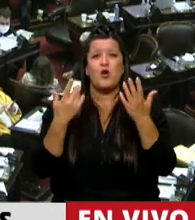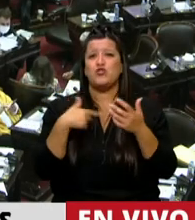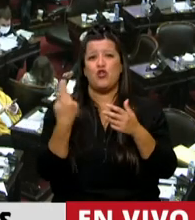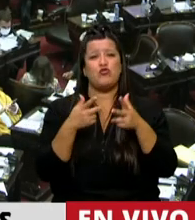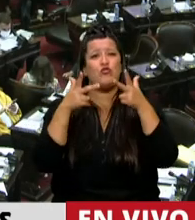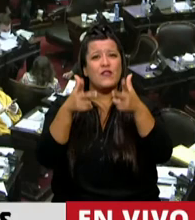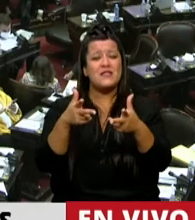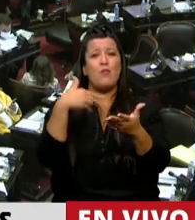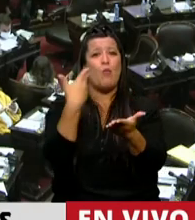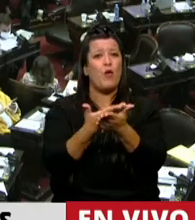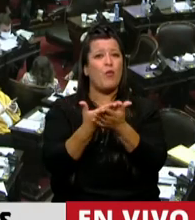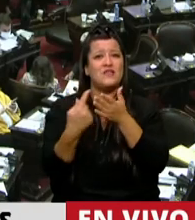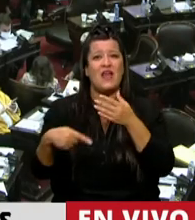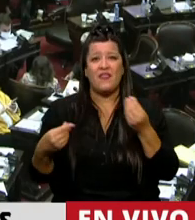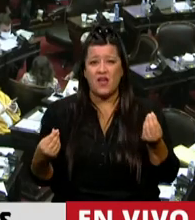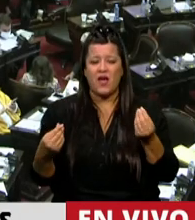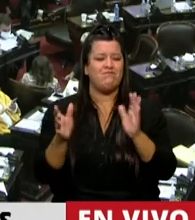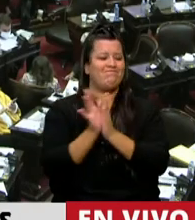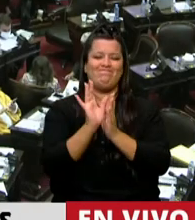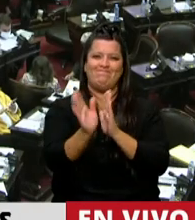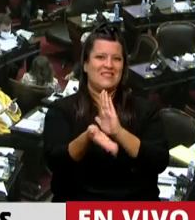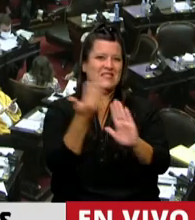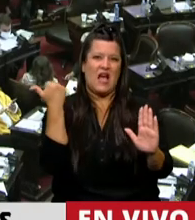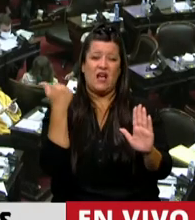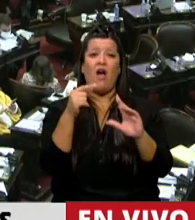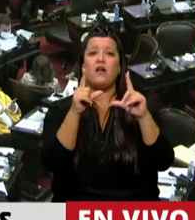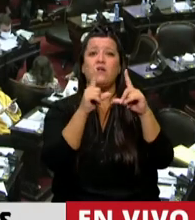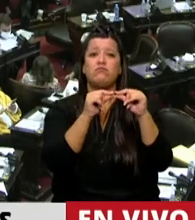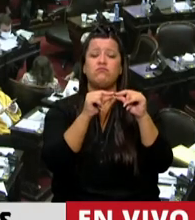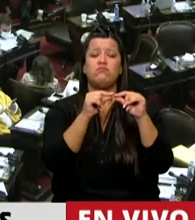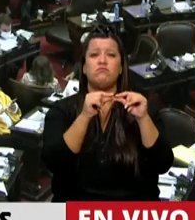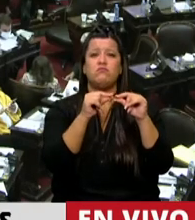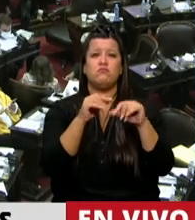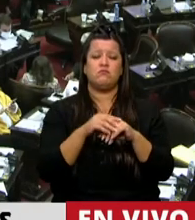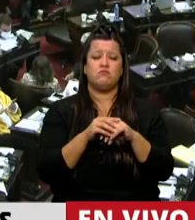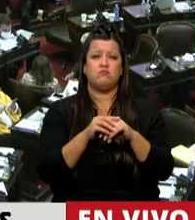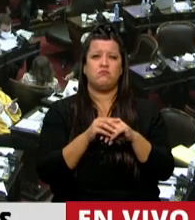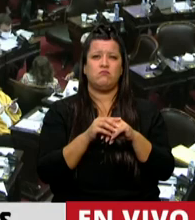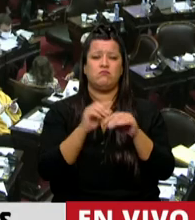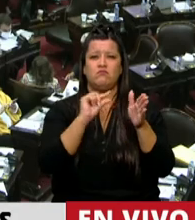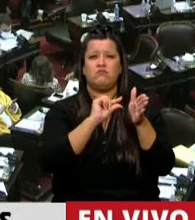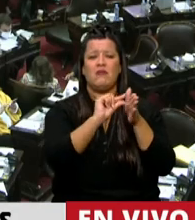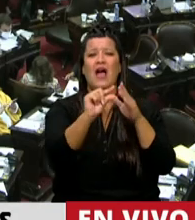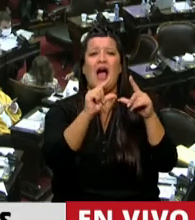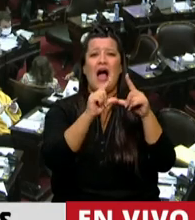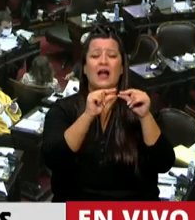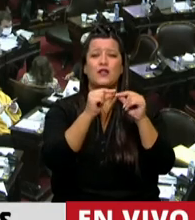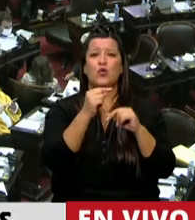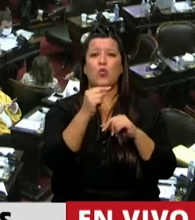insisto, la propuesta de eliminar el inciso del artículo